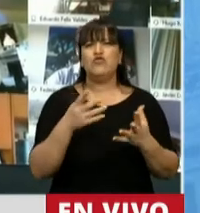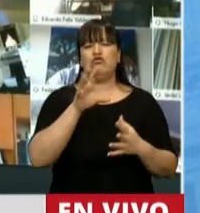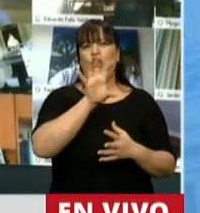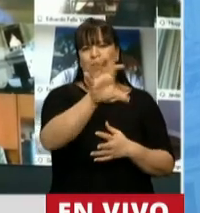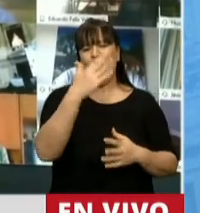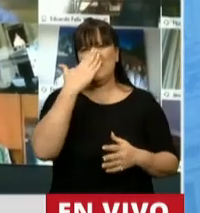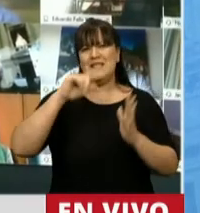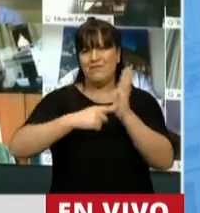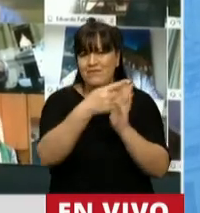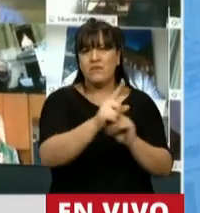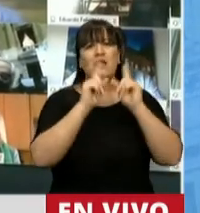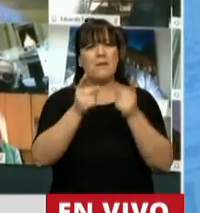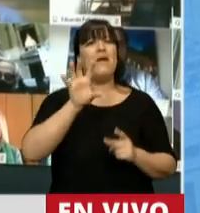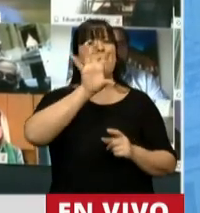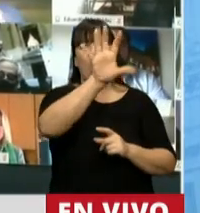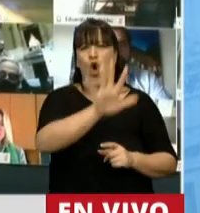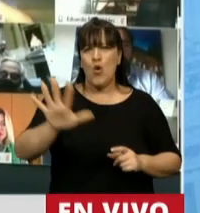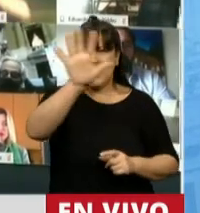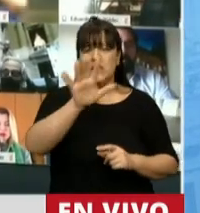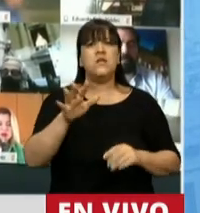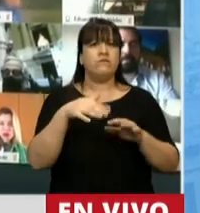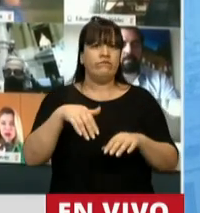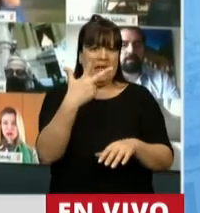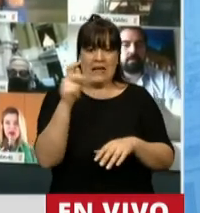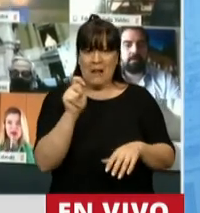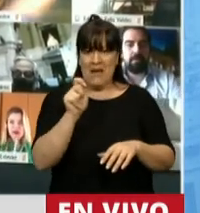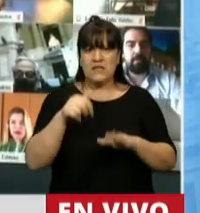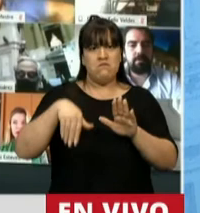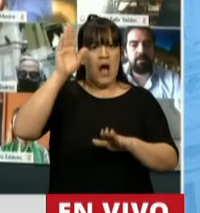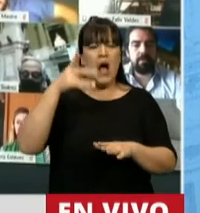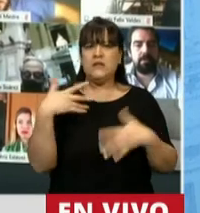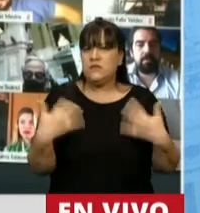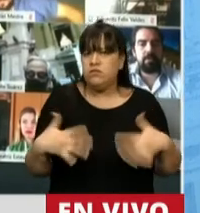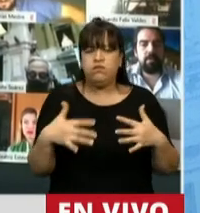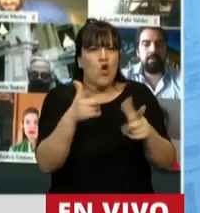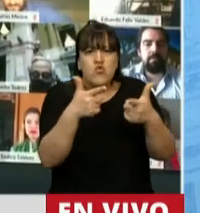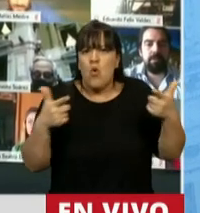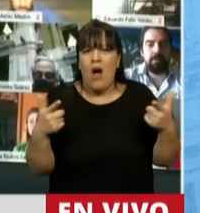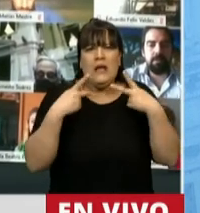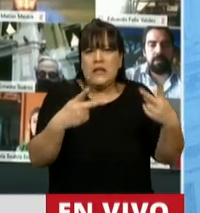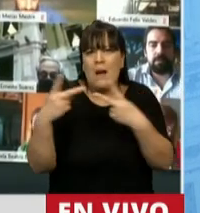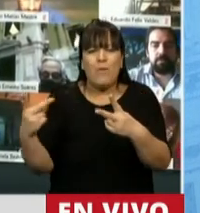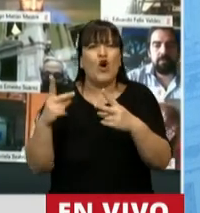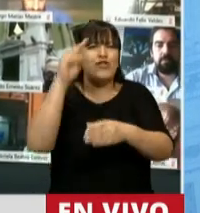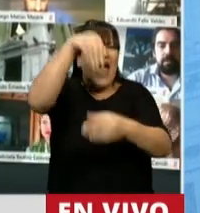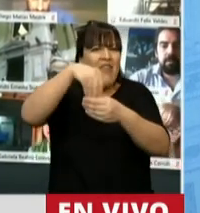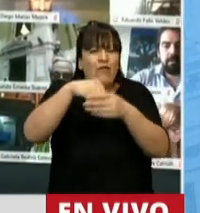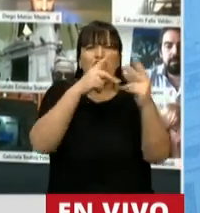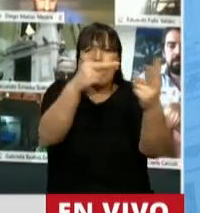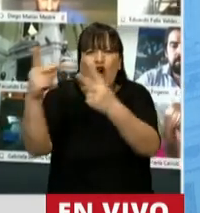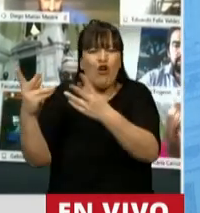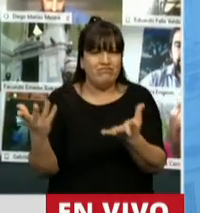ciudad de Córdoba y en la provincia de Córdoba, que hace más de tres meses que estamos sin transporte interurbano. Es decir,